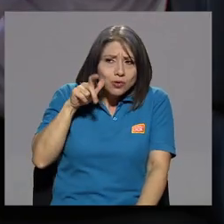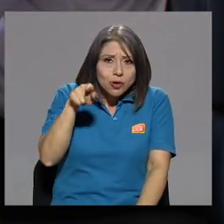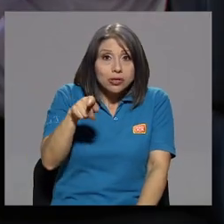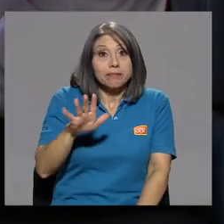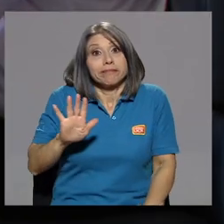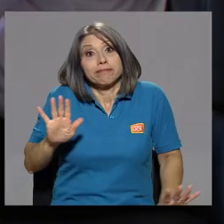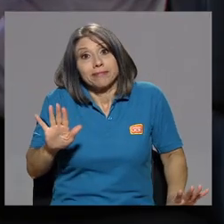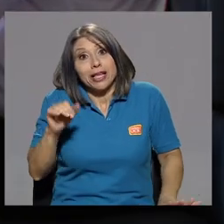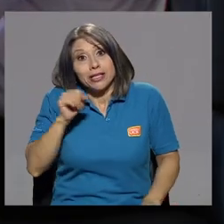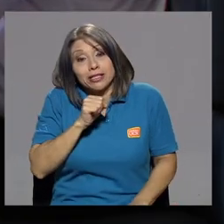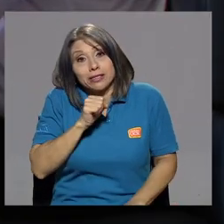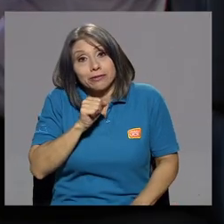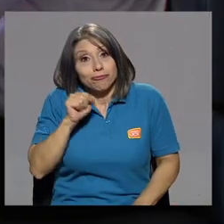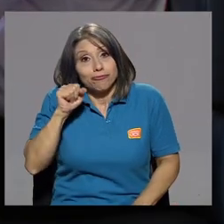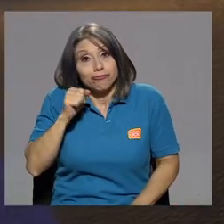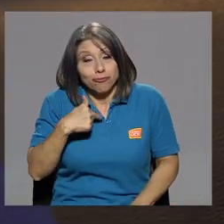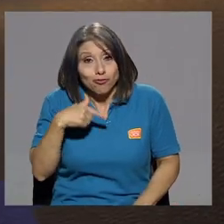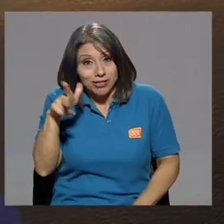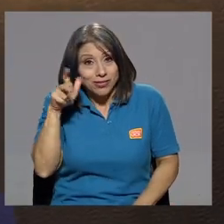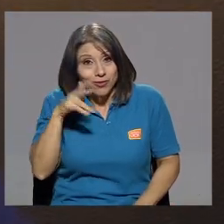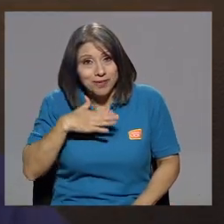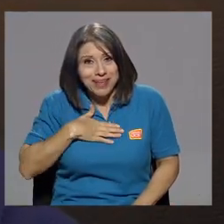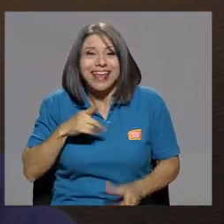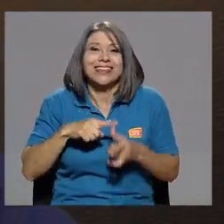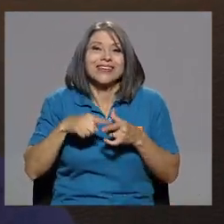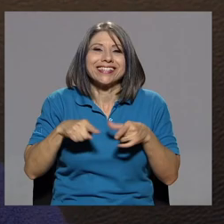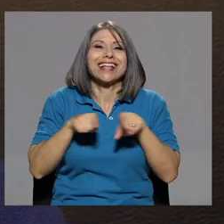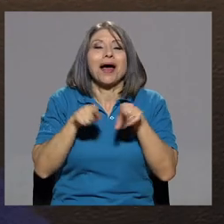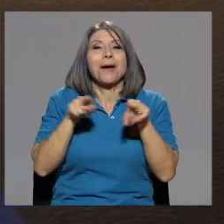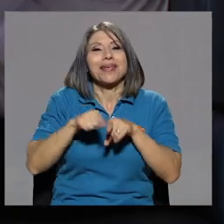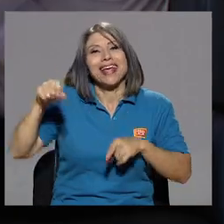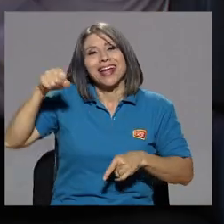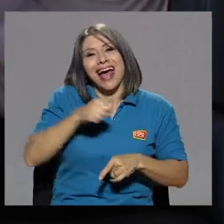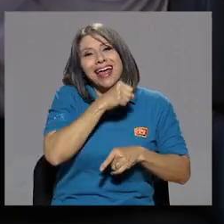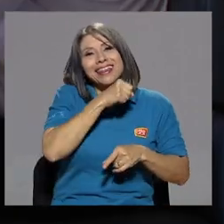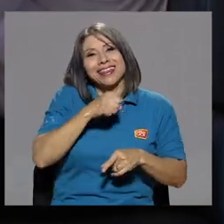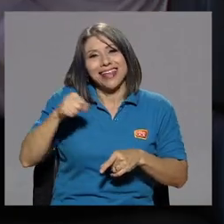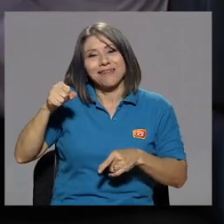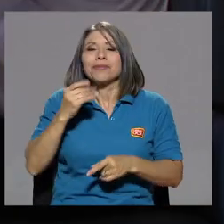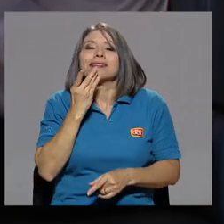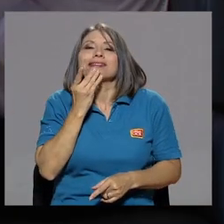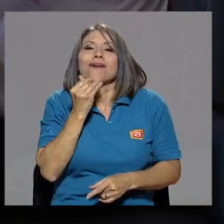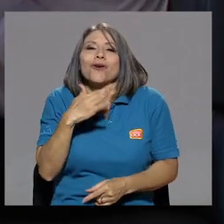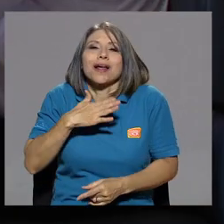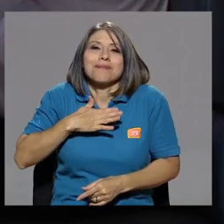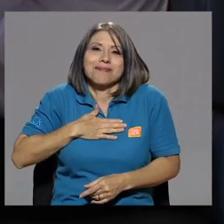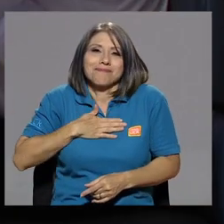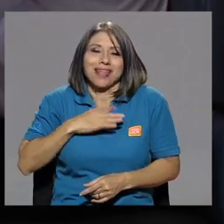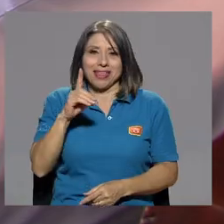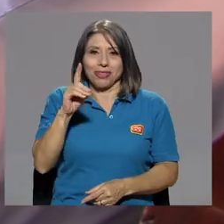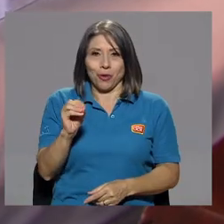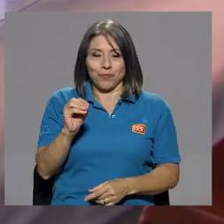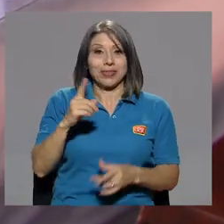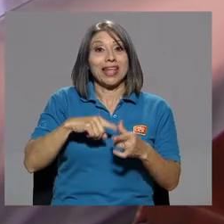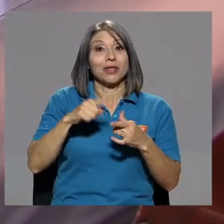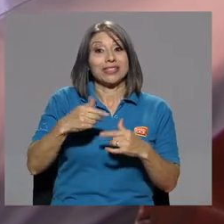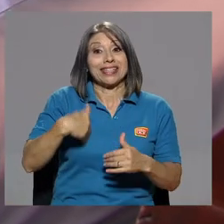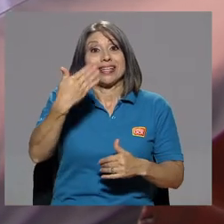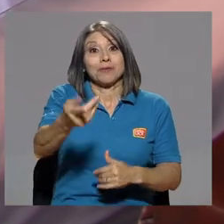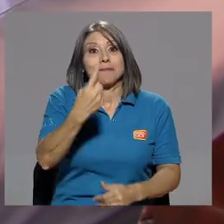escúcheme. Entonces, también canté Saborami en do. Y después, cuando me dice, y otra,